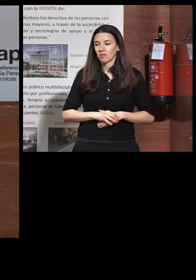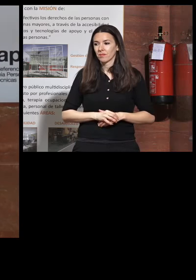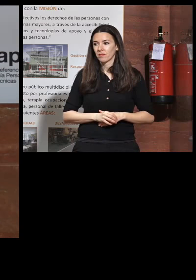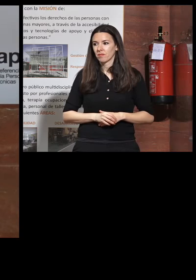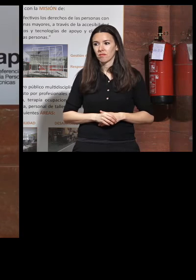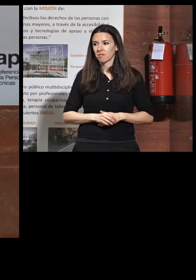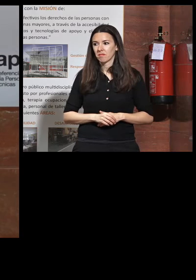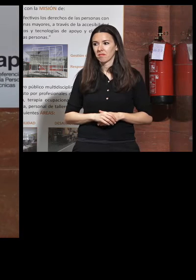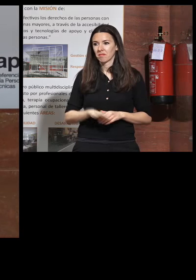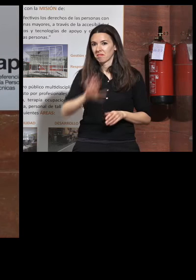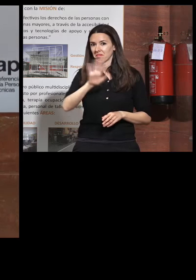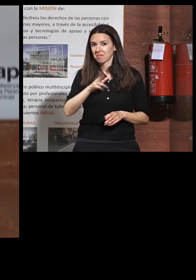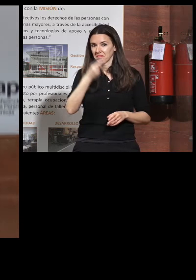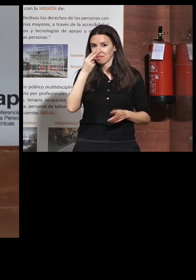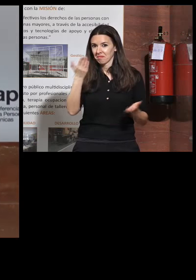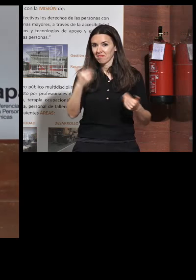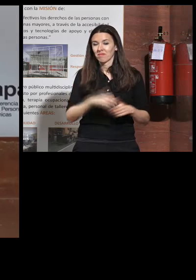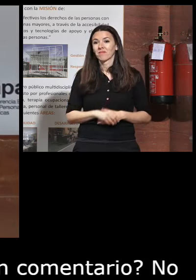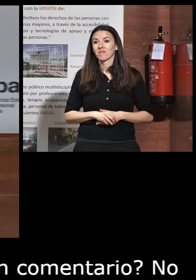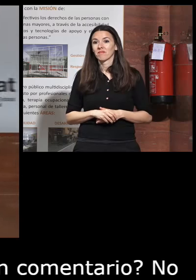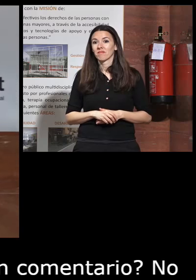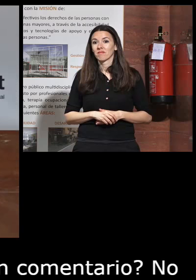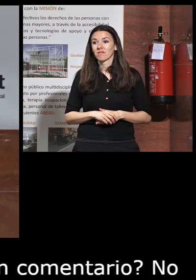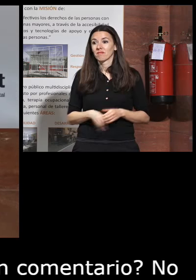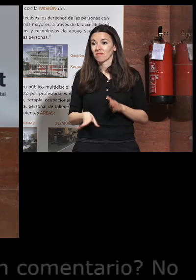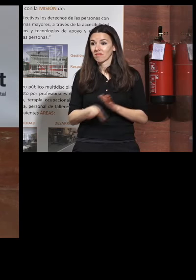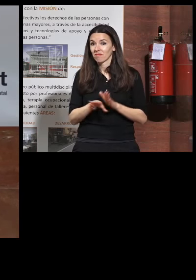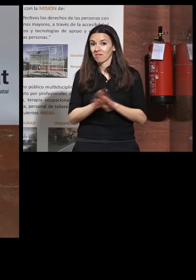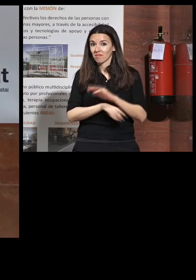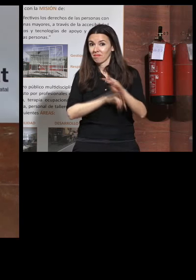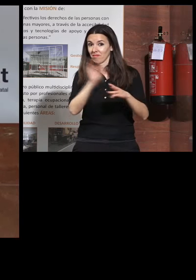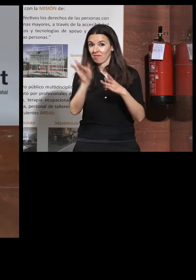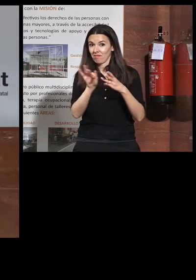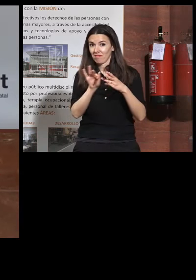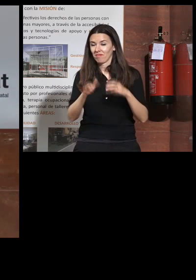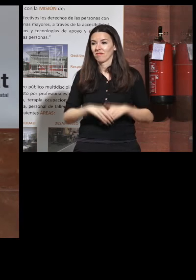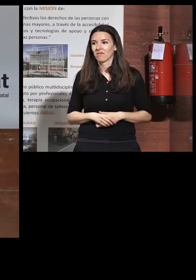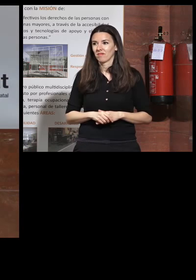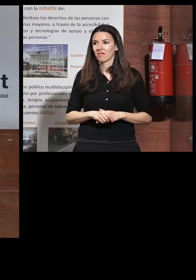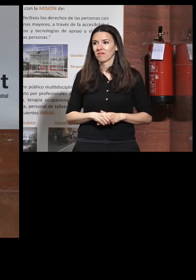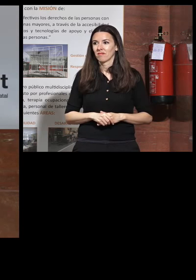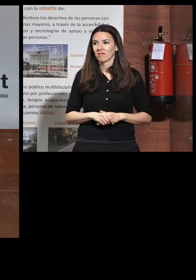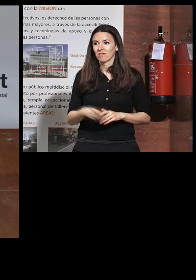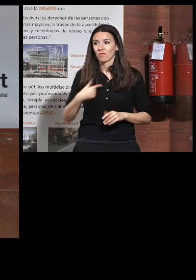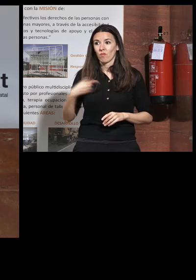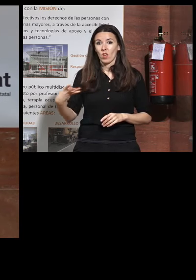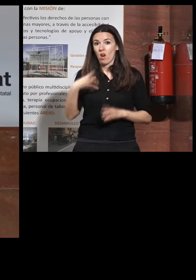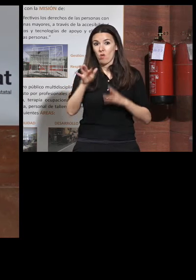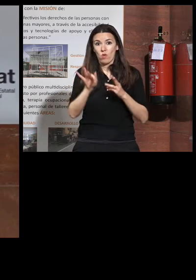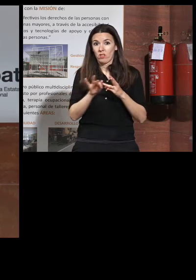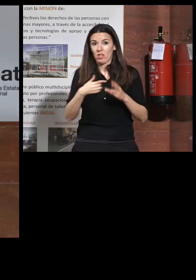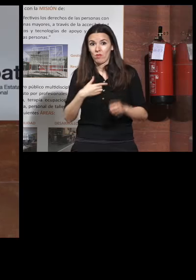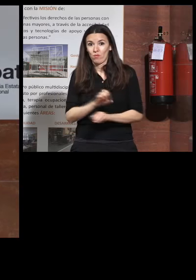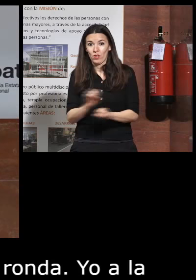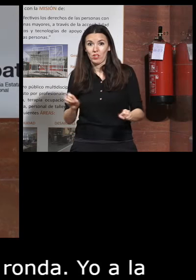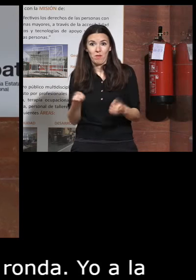no parece que vea ninguna mano pues entonces continuaría con la tercera ronda yo ya yo a la cuarta ronda no llego pero vamos